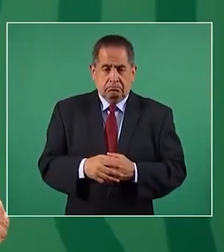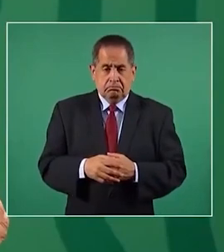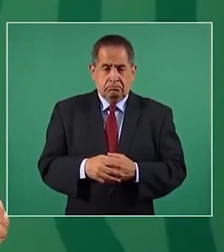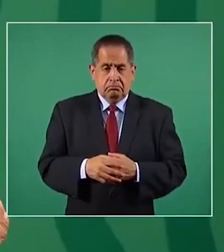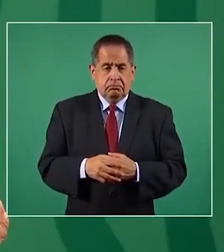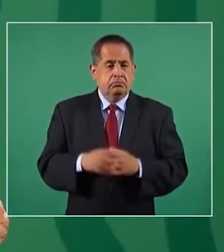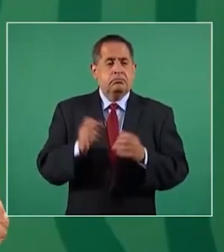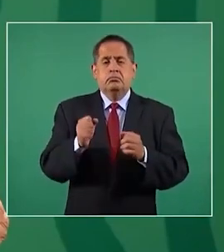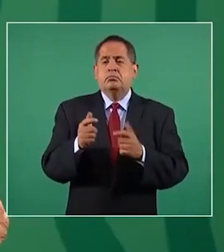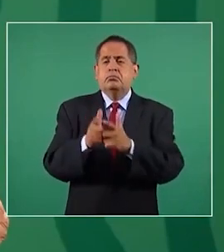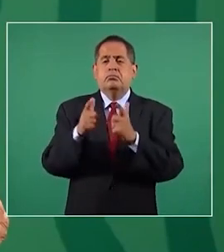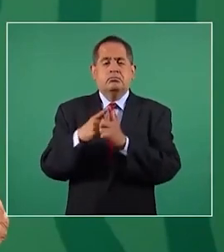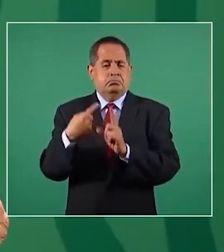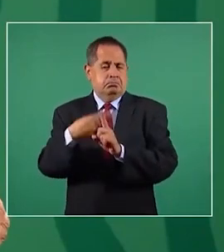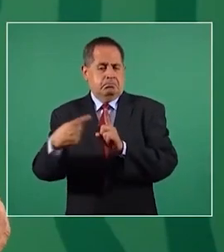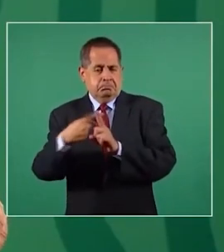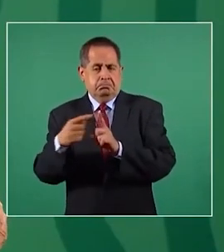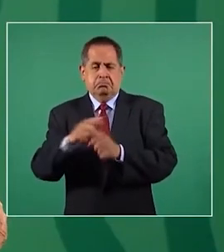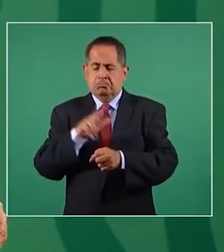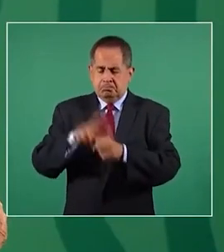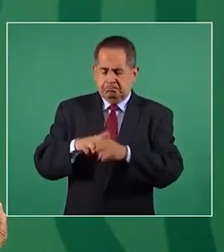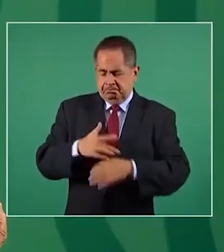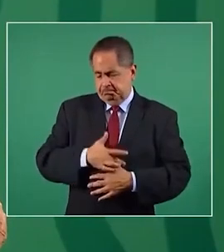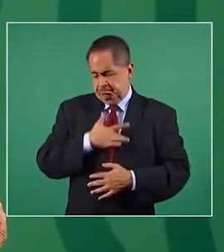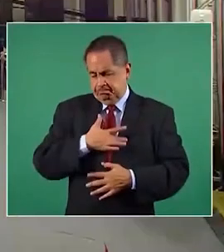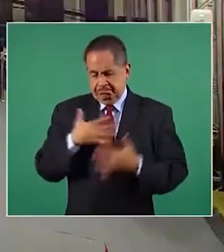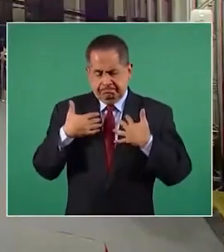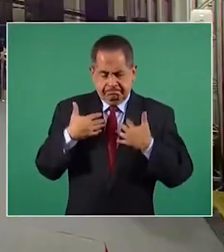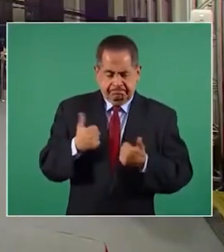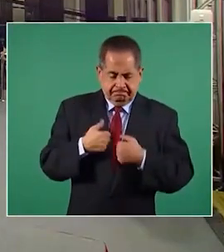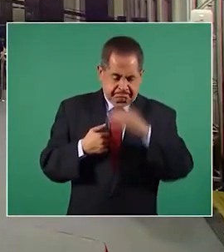de clase media sensibles, humanistas,